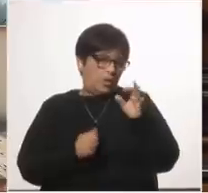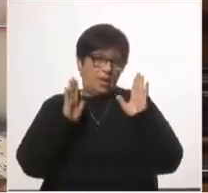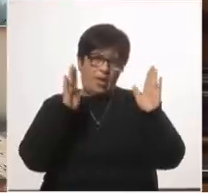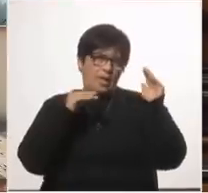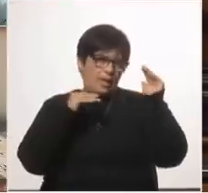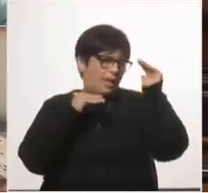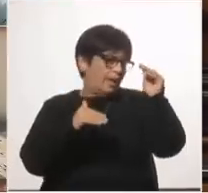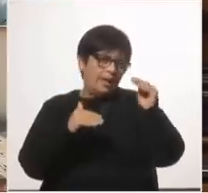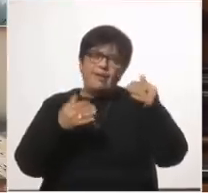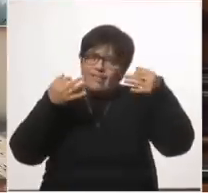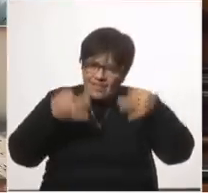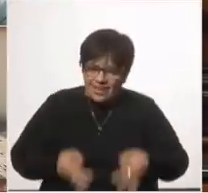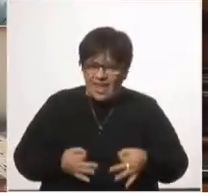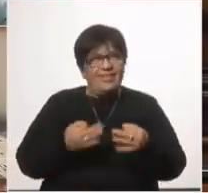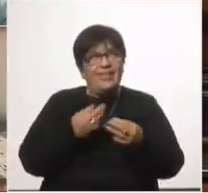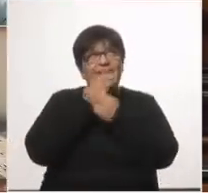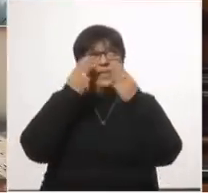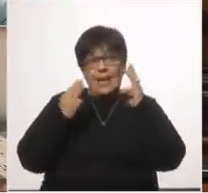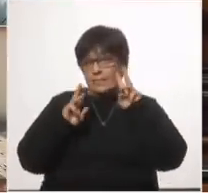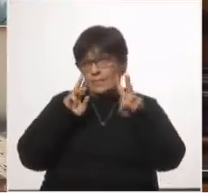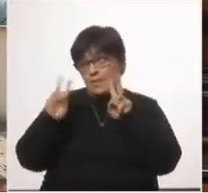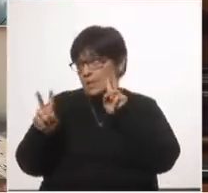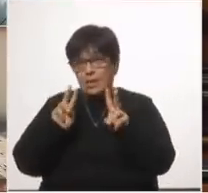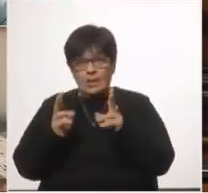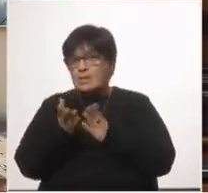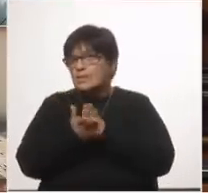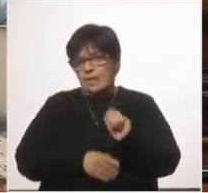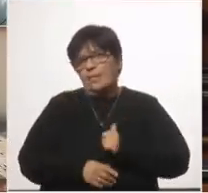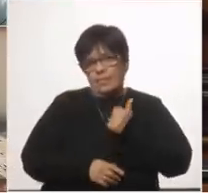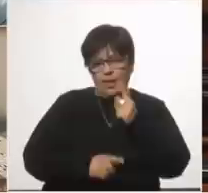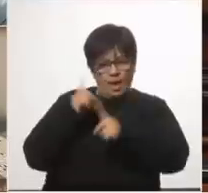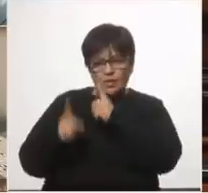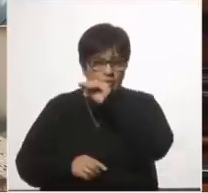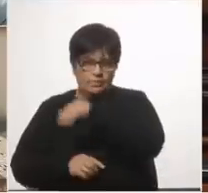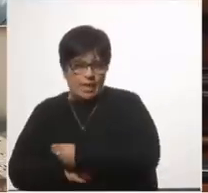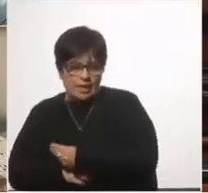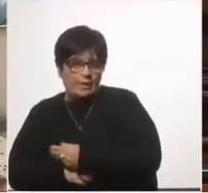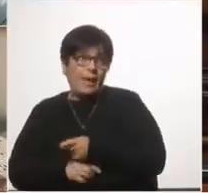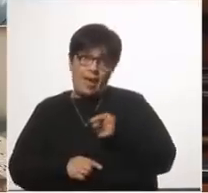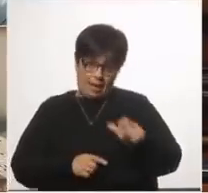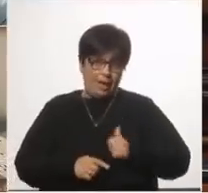analizar la economía desde una perspectiva estructural hay ganadores y perdedores siempre y acá hubo ganadores